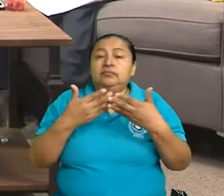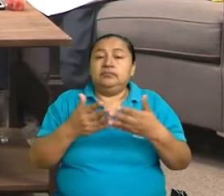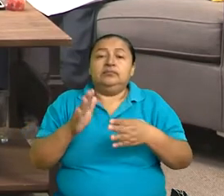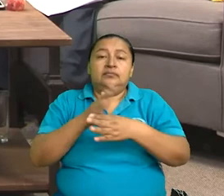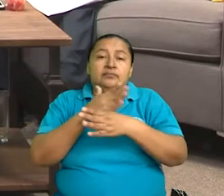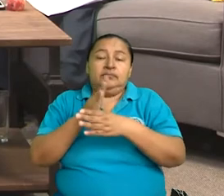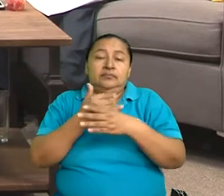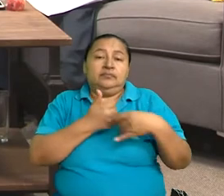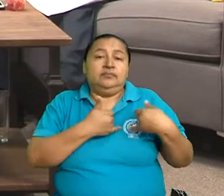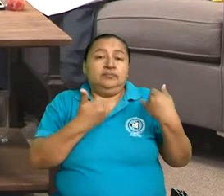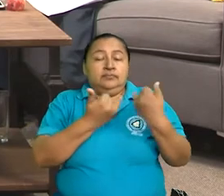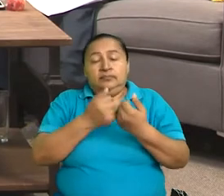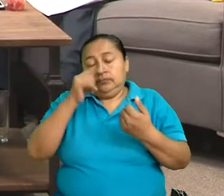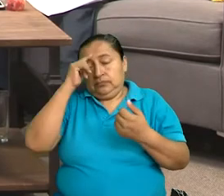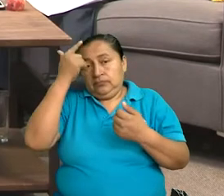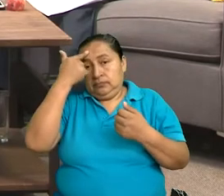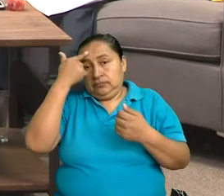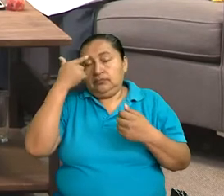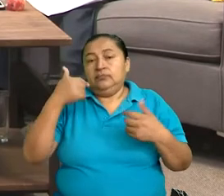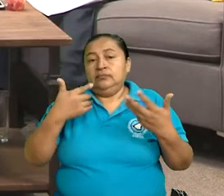las diferentes instituciones de gobierno,